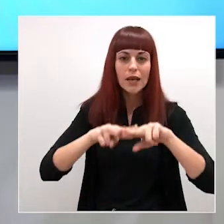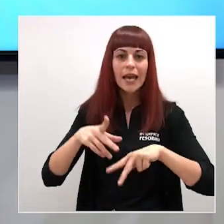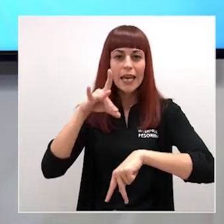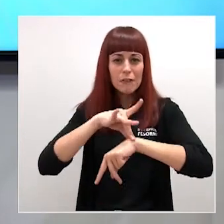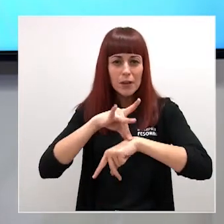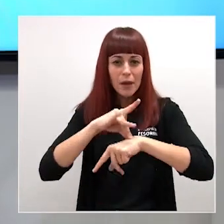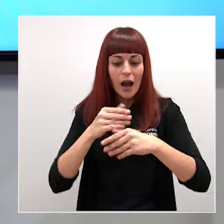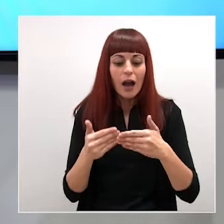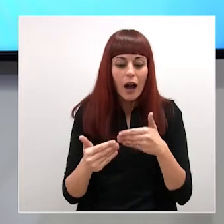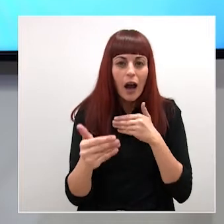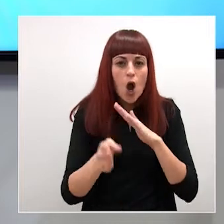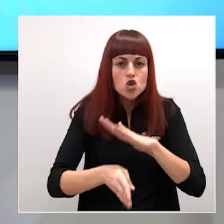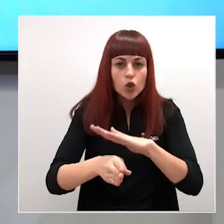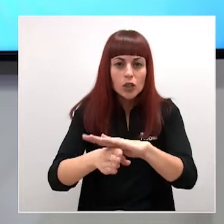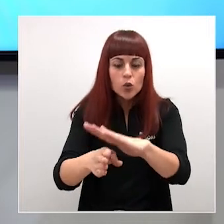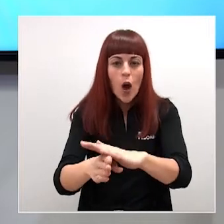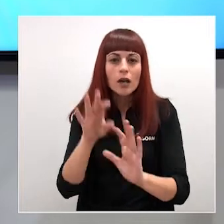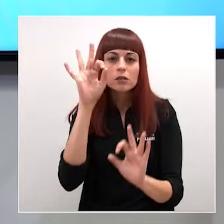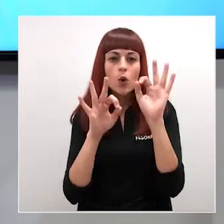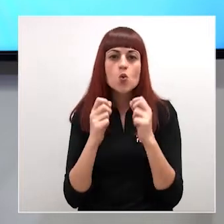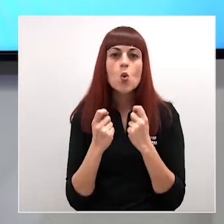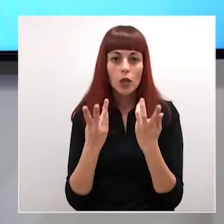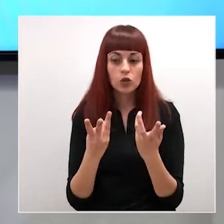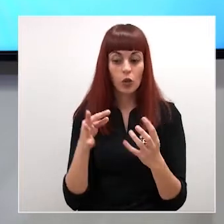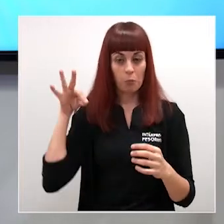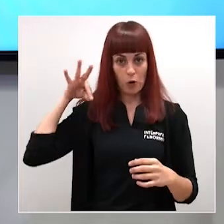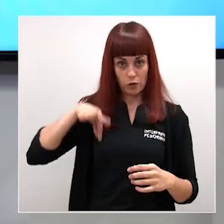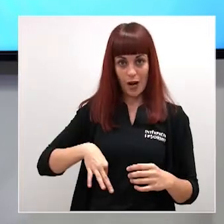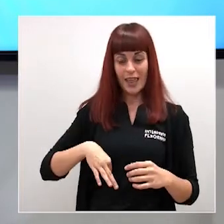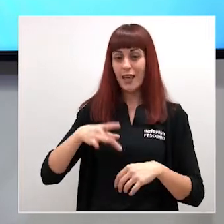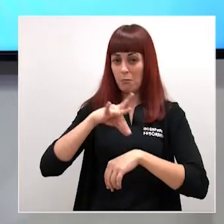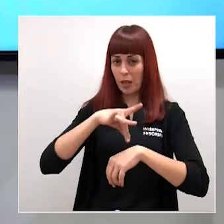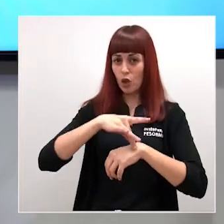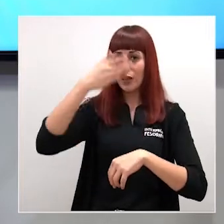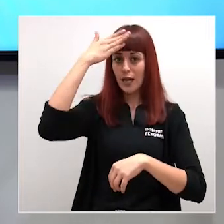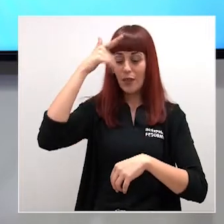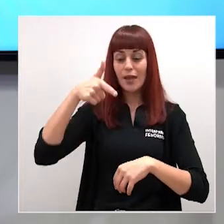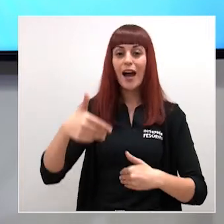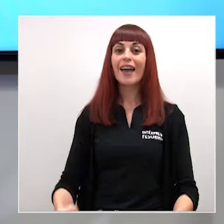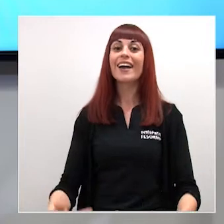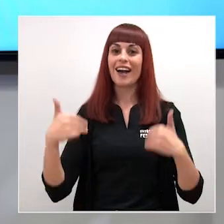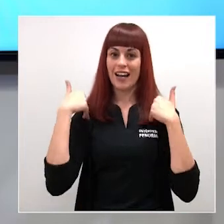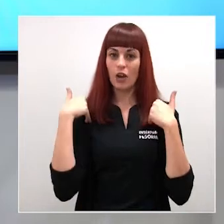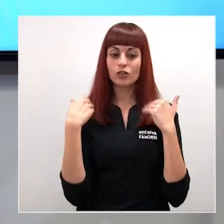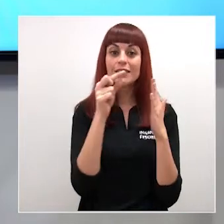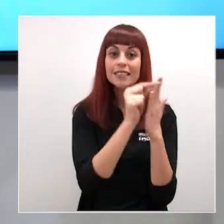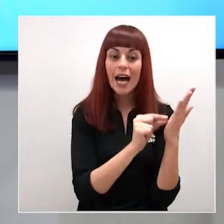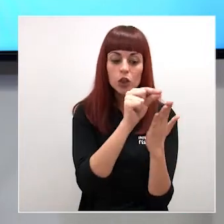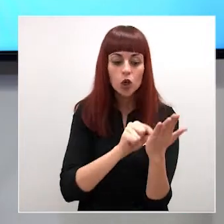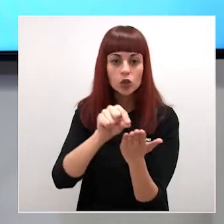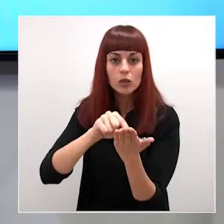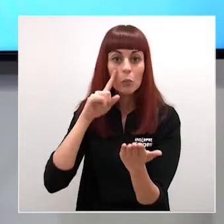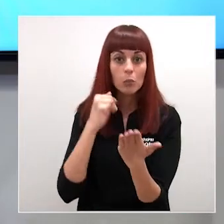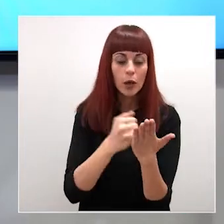infección del COVID-19 y serán nuestros profesionales de atención primaria de los centros de salud los encargados de recoger los datos y las